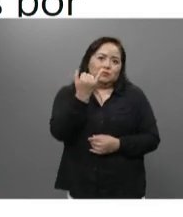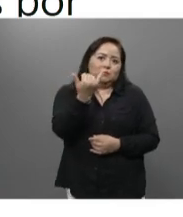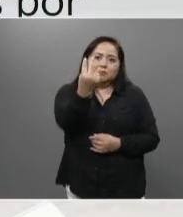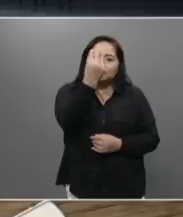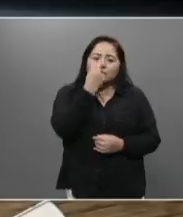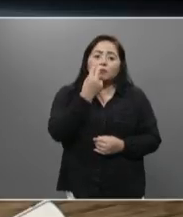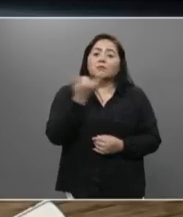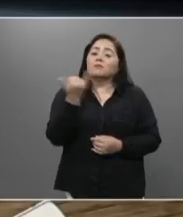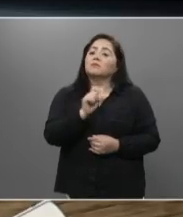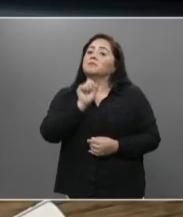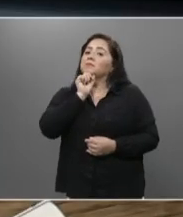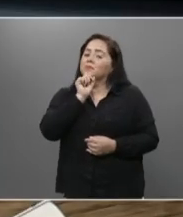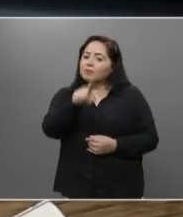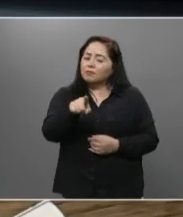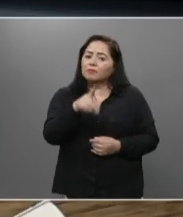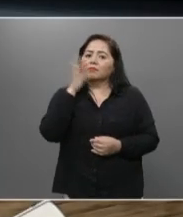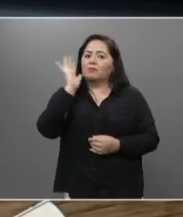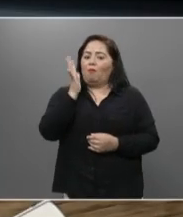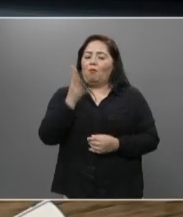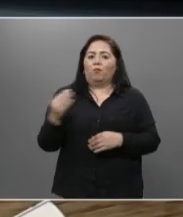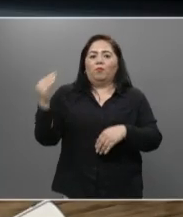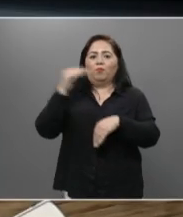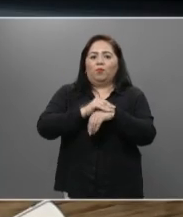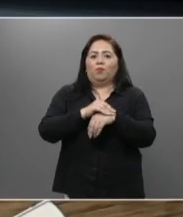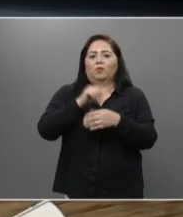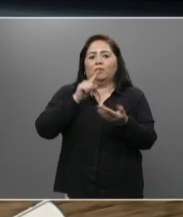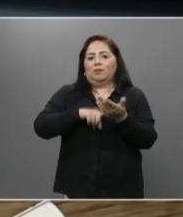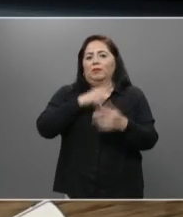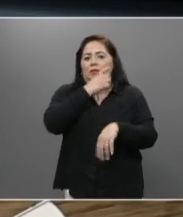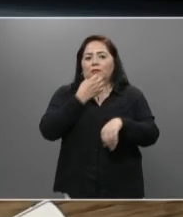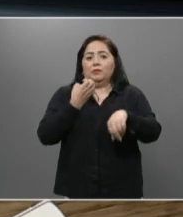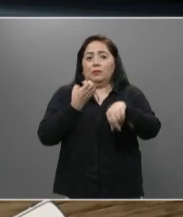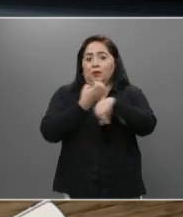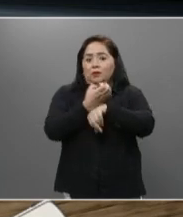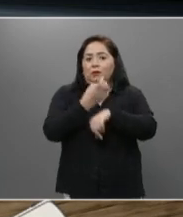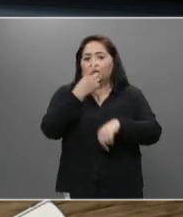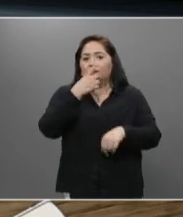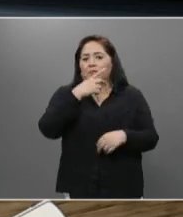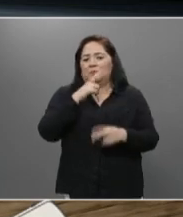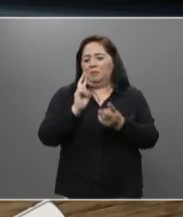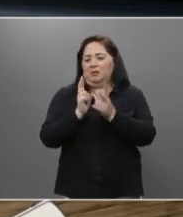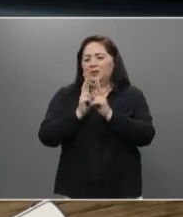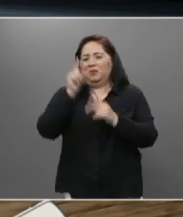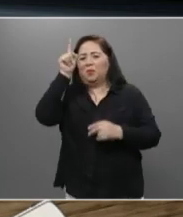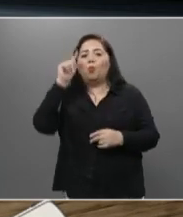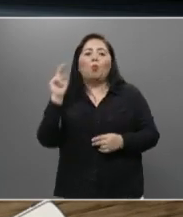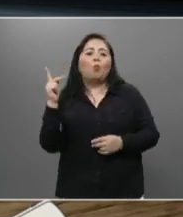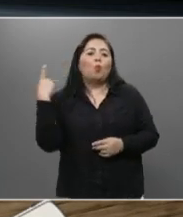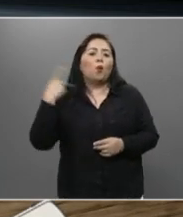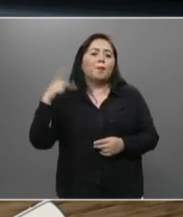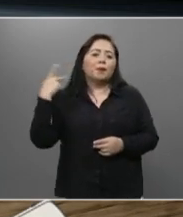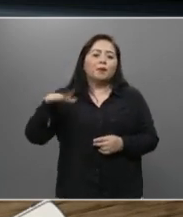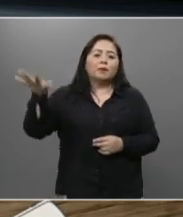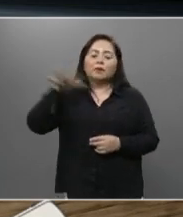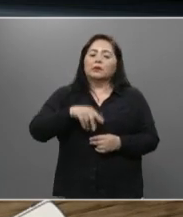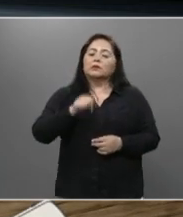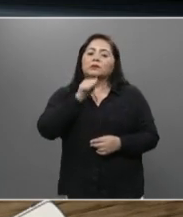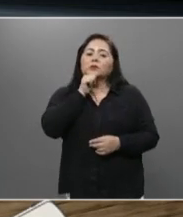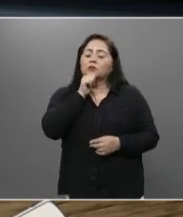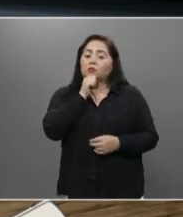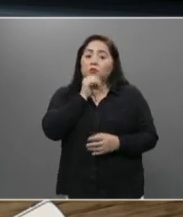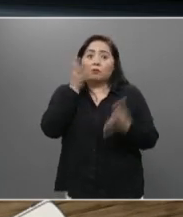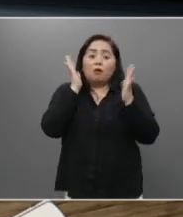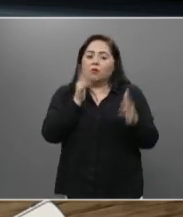que nos ve, que también ya se implementó en el estado vecino de Puebla. Así es. No ha habido